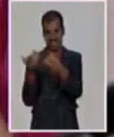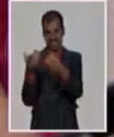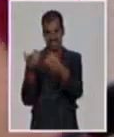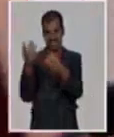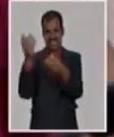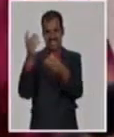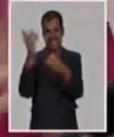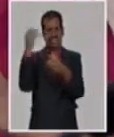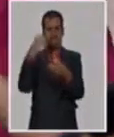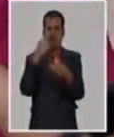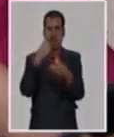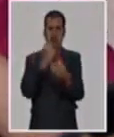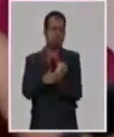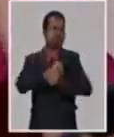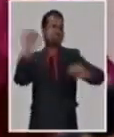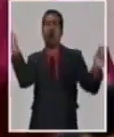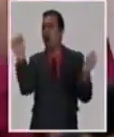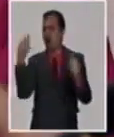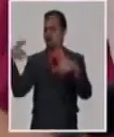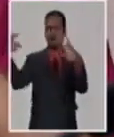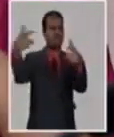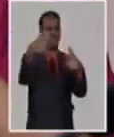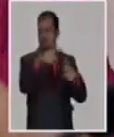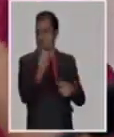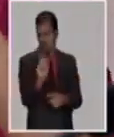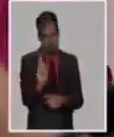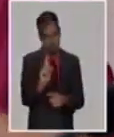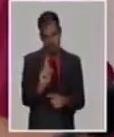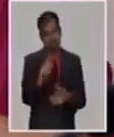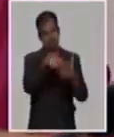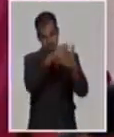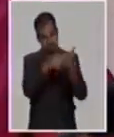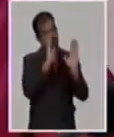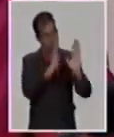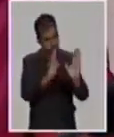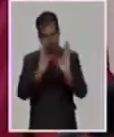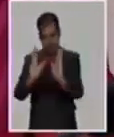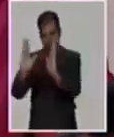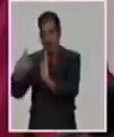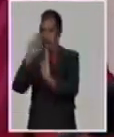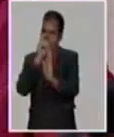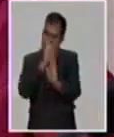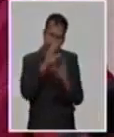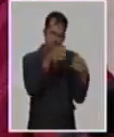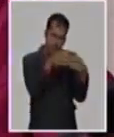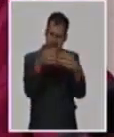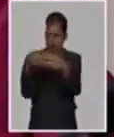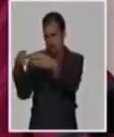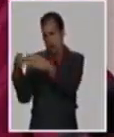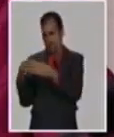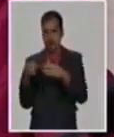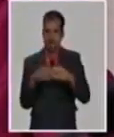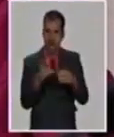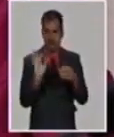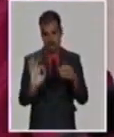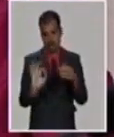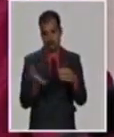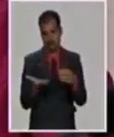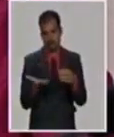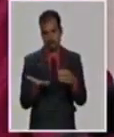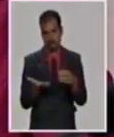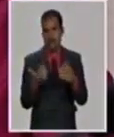pensada así, no es una estrategia que avanza por estratos, que avanza porque primero tiene un